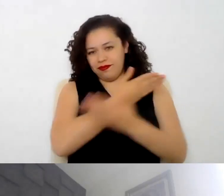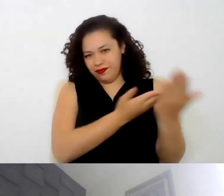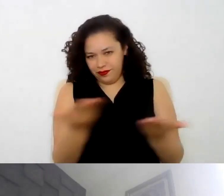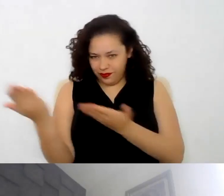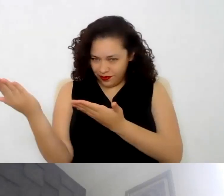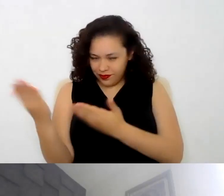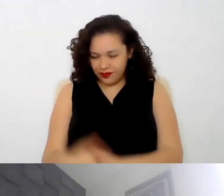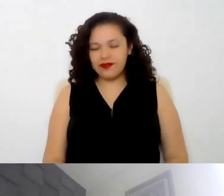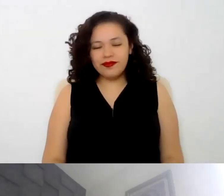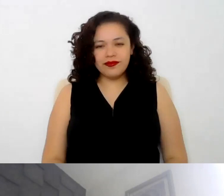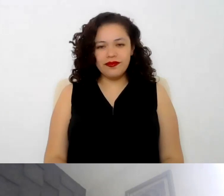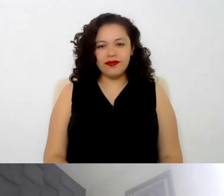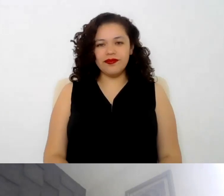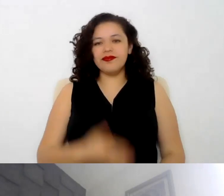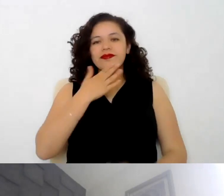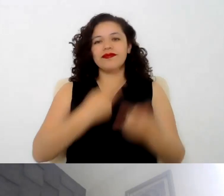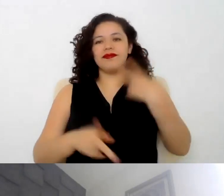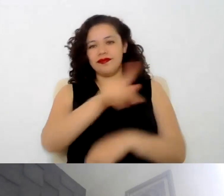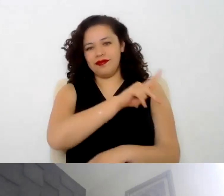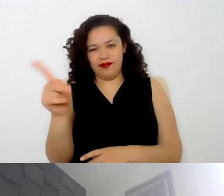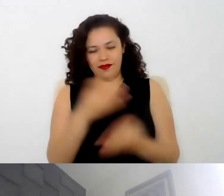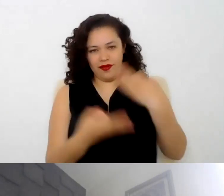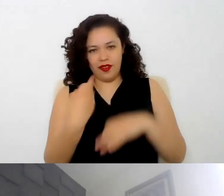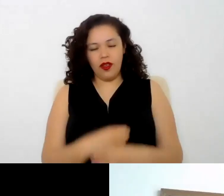maestra. Adelante, Juan Carlos. Bienvenidas y bienvenidas.